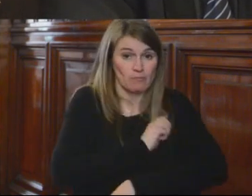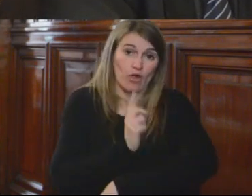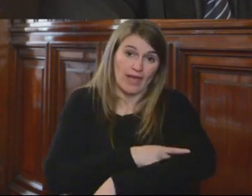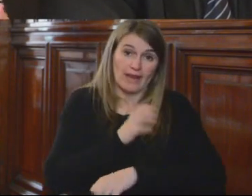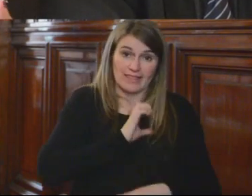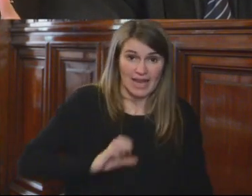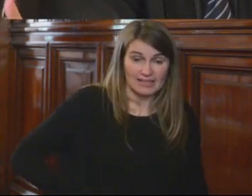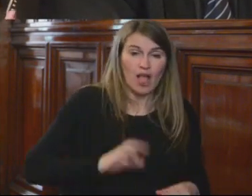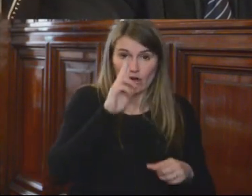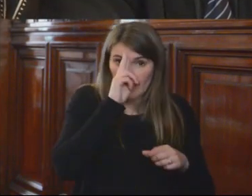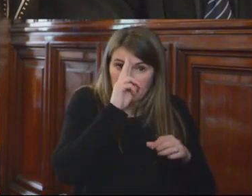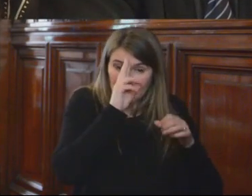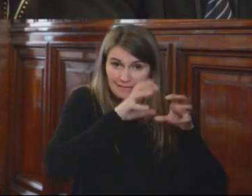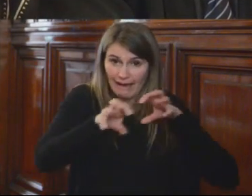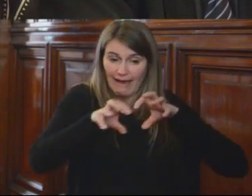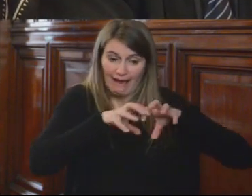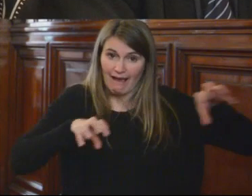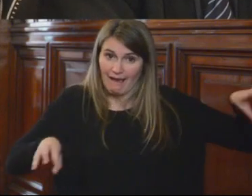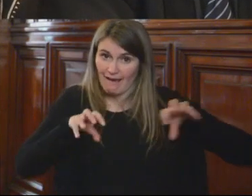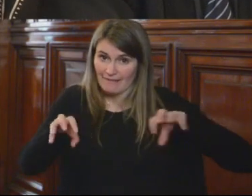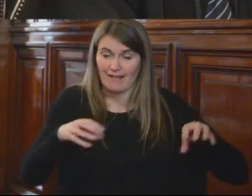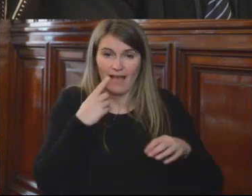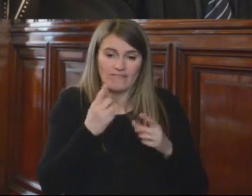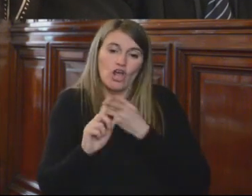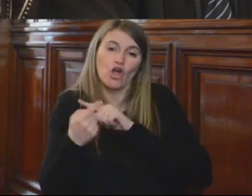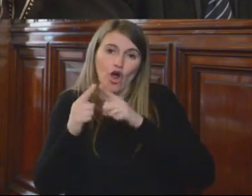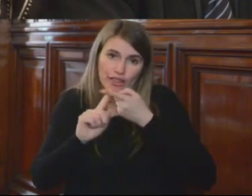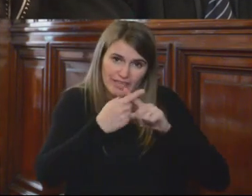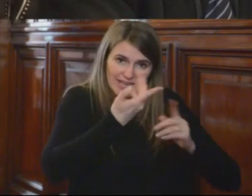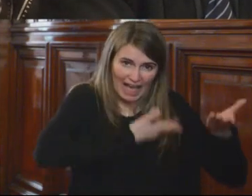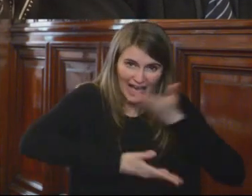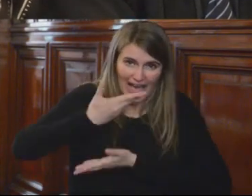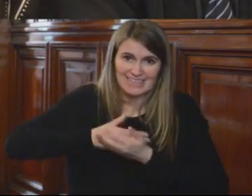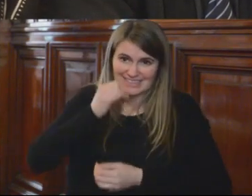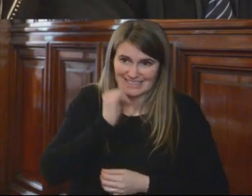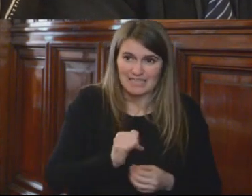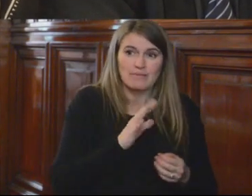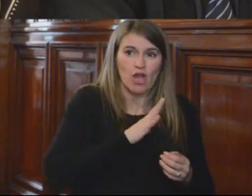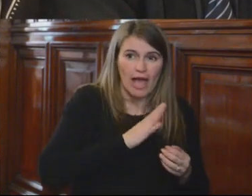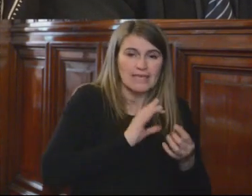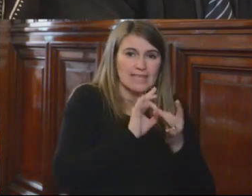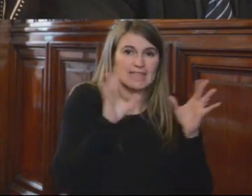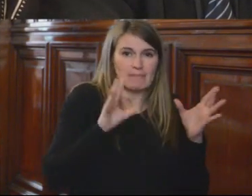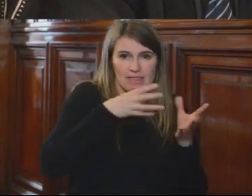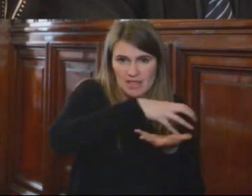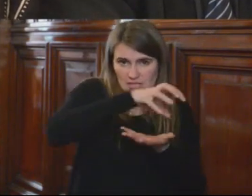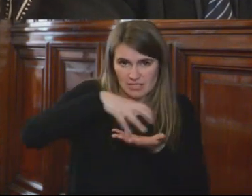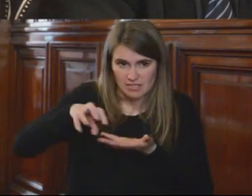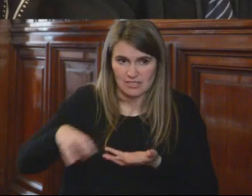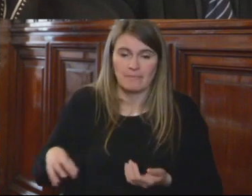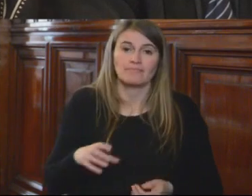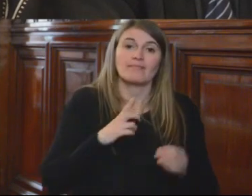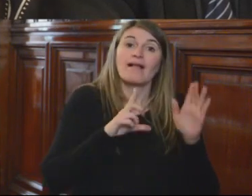respetando poder generar acciones en forma coordinada para poder implementar estas conclusiones. Esta ley no